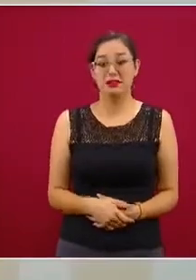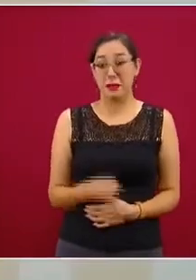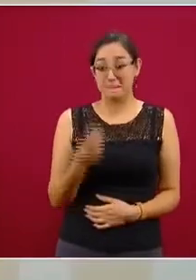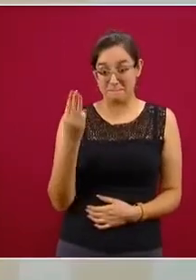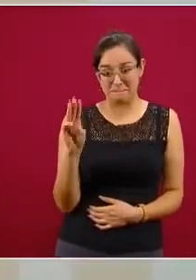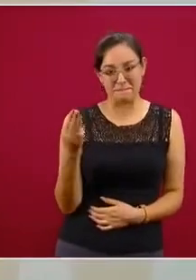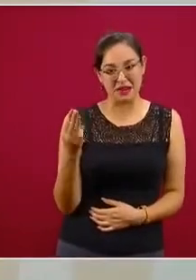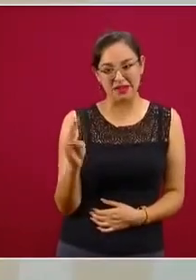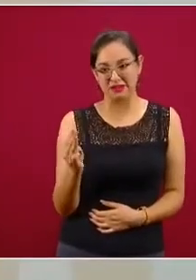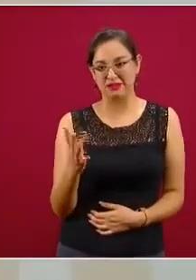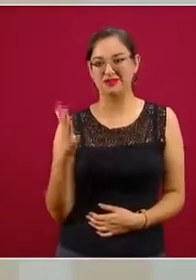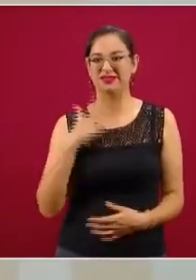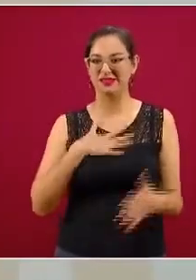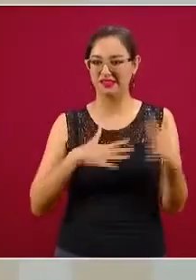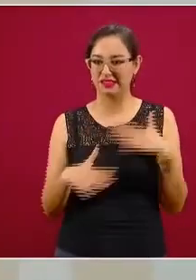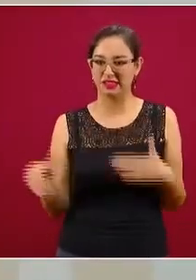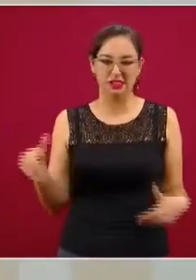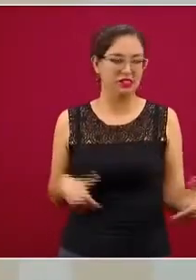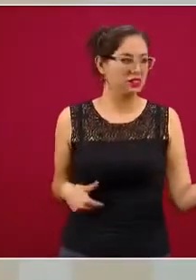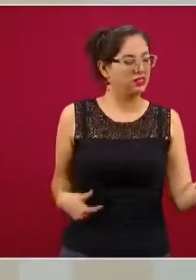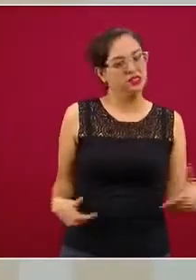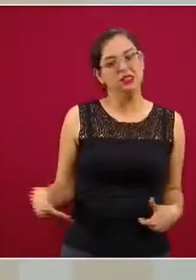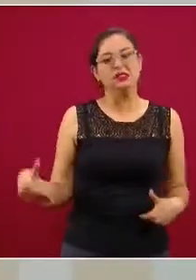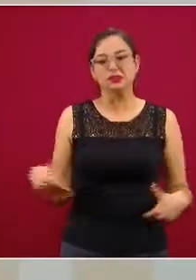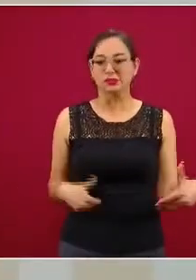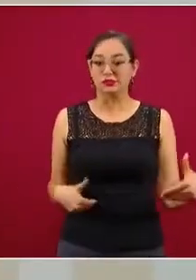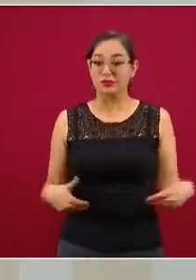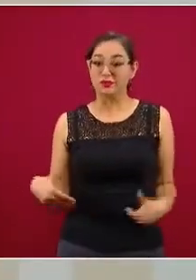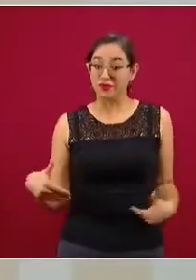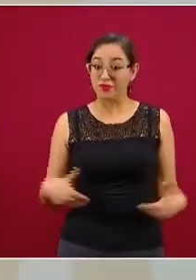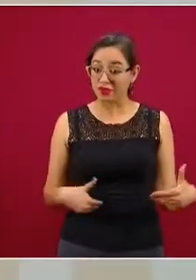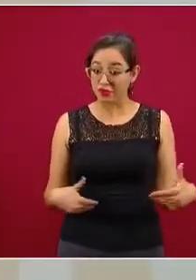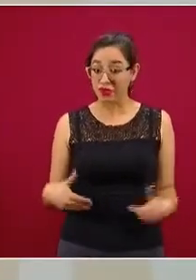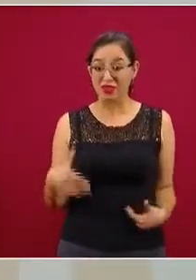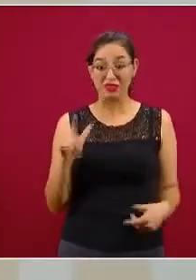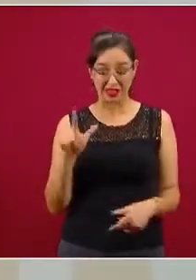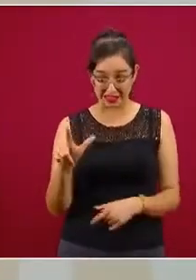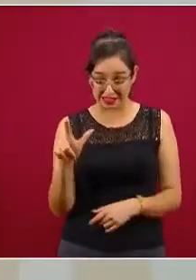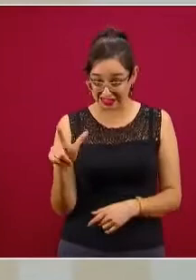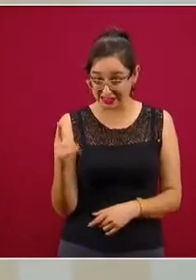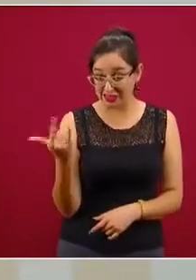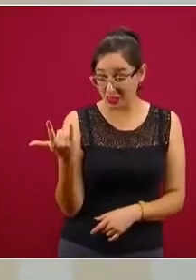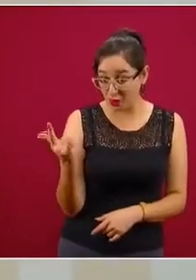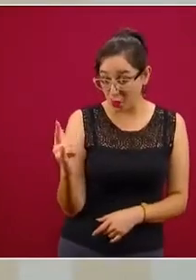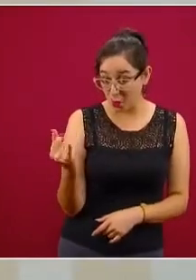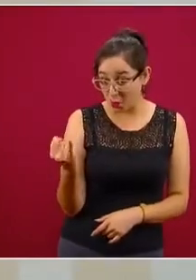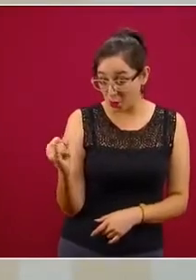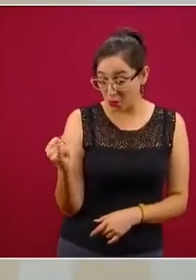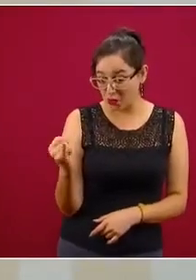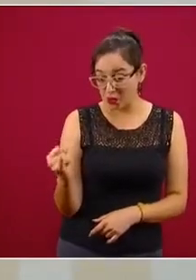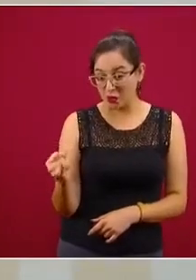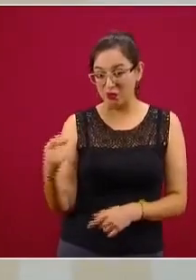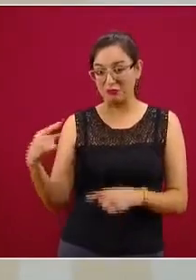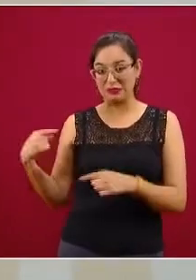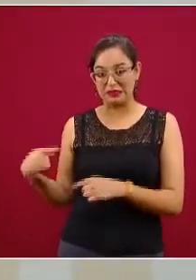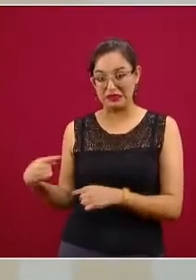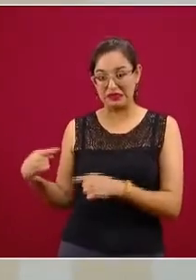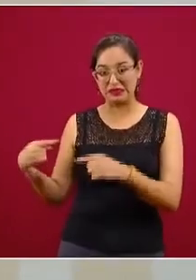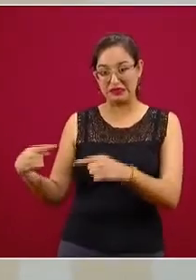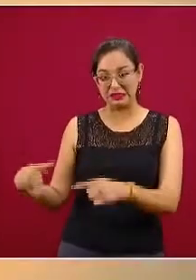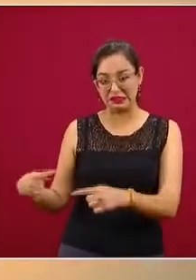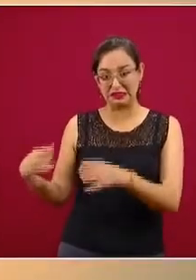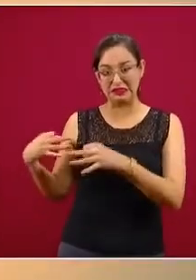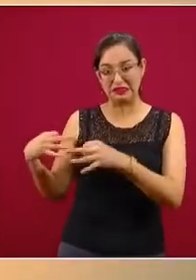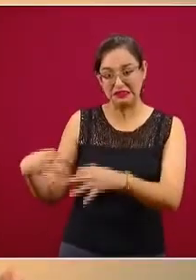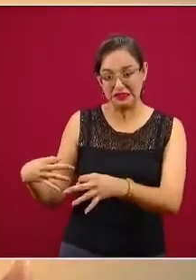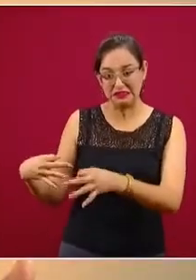pues ya estaban más irritables, ¿no? El 17 de junio. Y entonces, es normal que en este